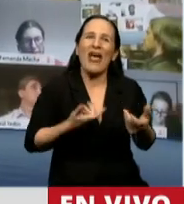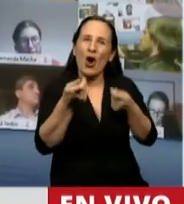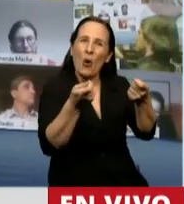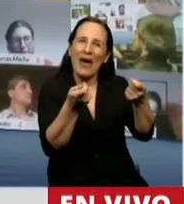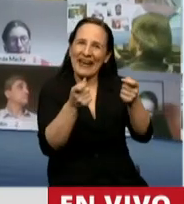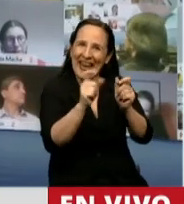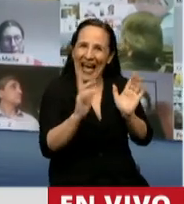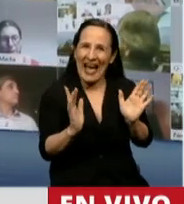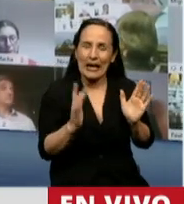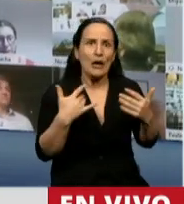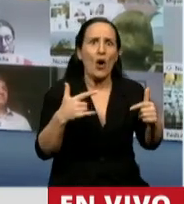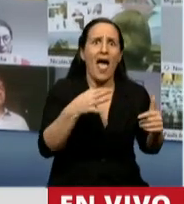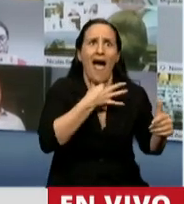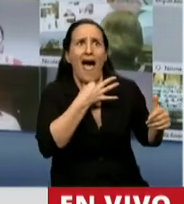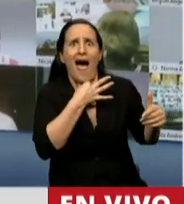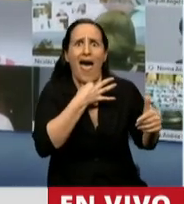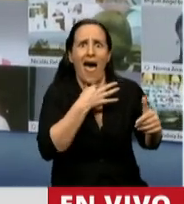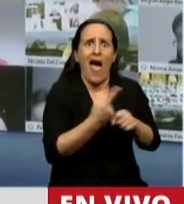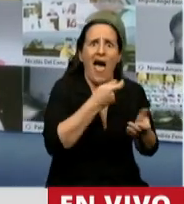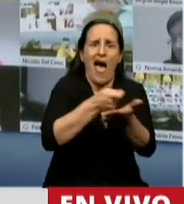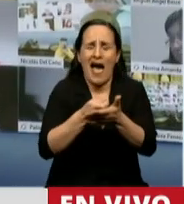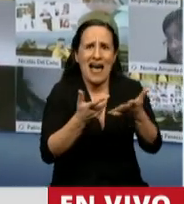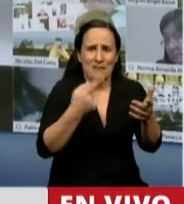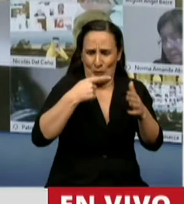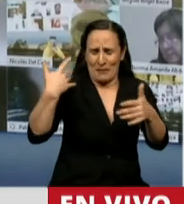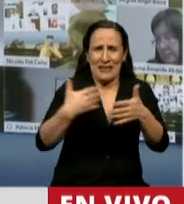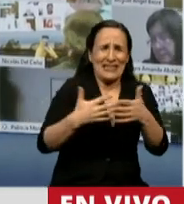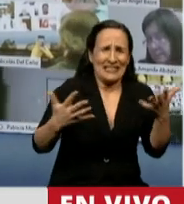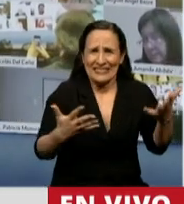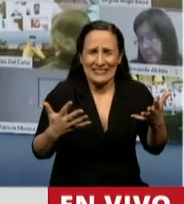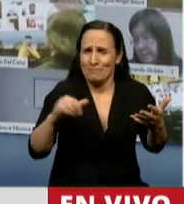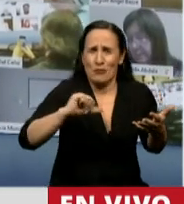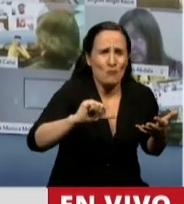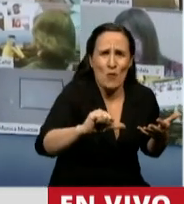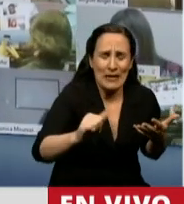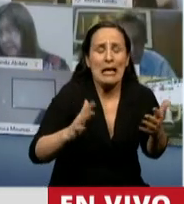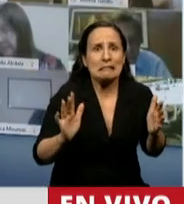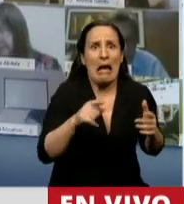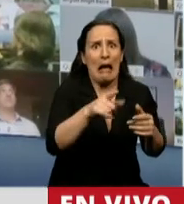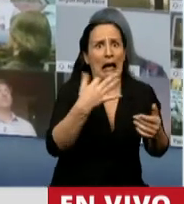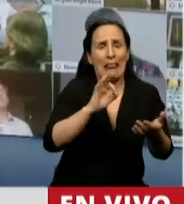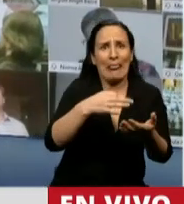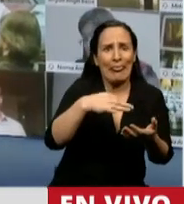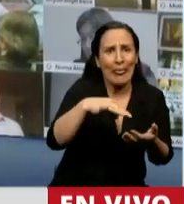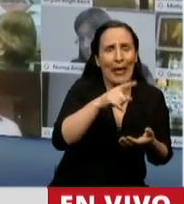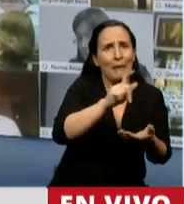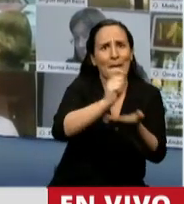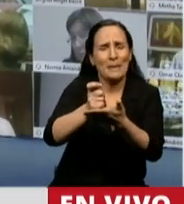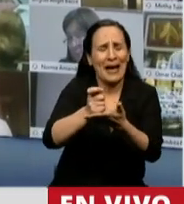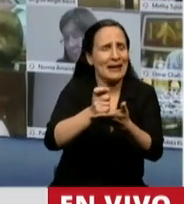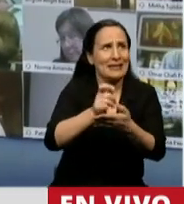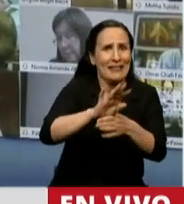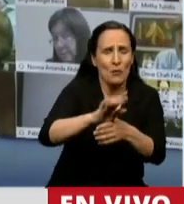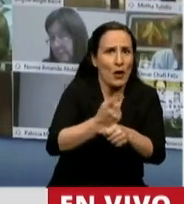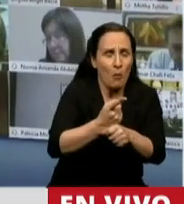no tener los sobresaltos que hemos tenido últimamente, dando la posibilidad de posponer el cumplimiento de estas obligaciones,